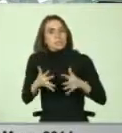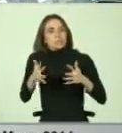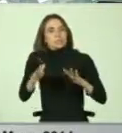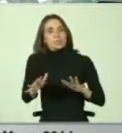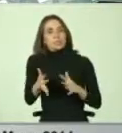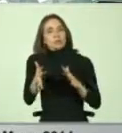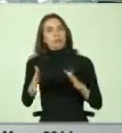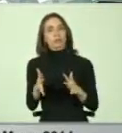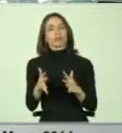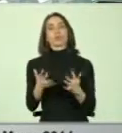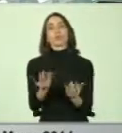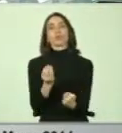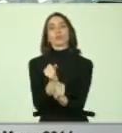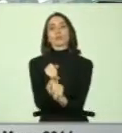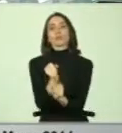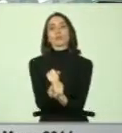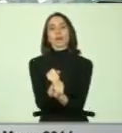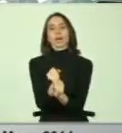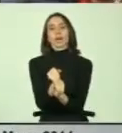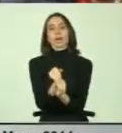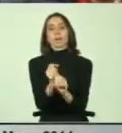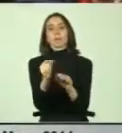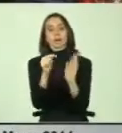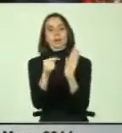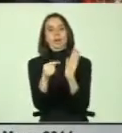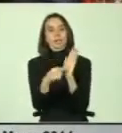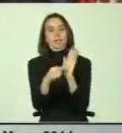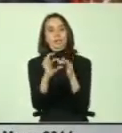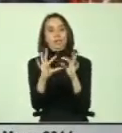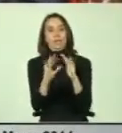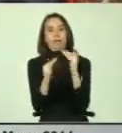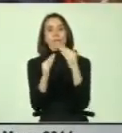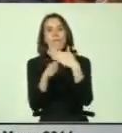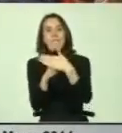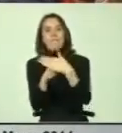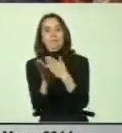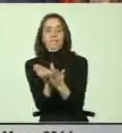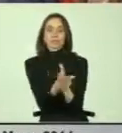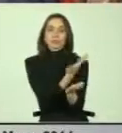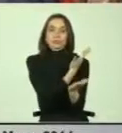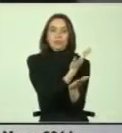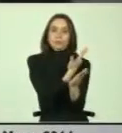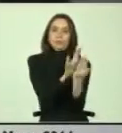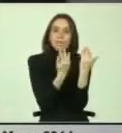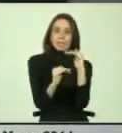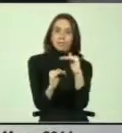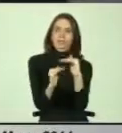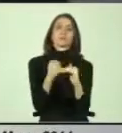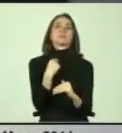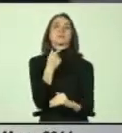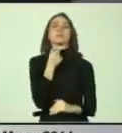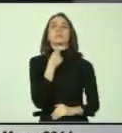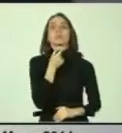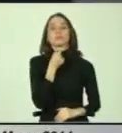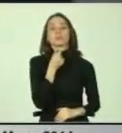poder trabajar en pro de superar estas graves limitaciones. En ese entendido me gustaría